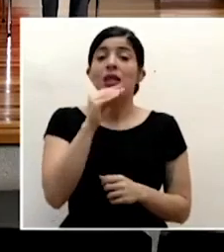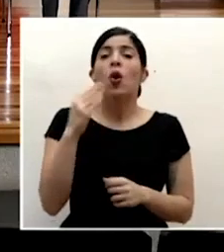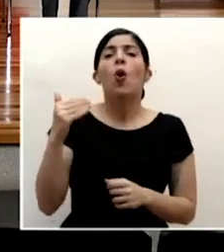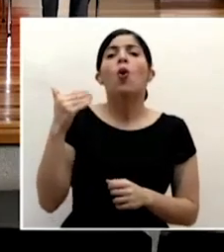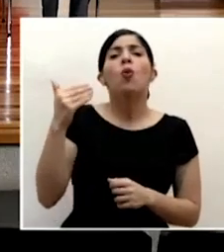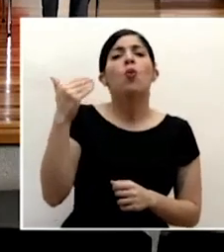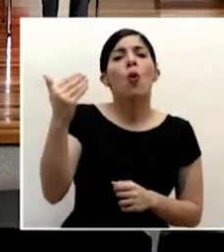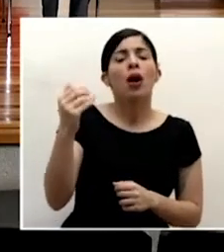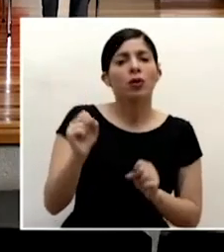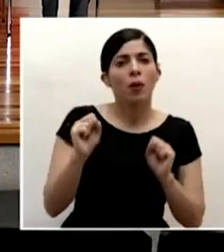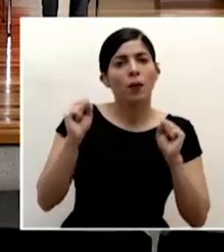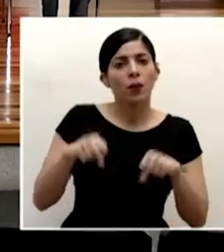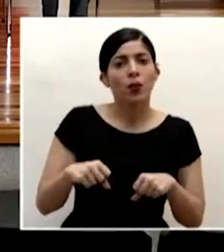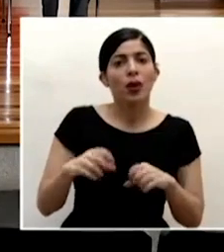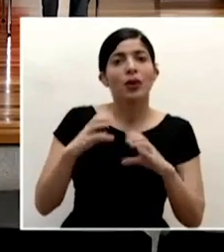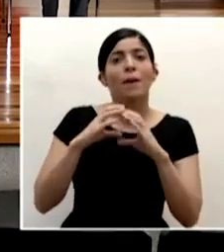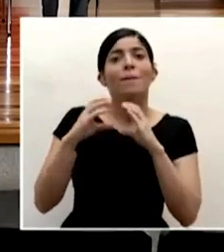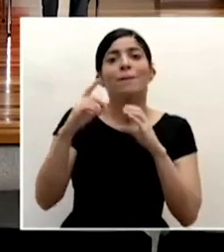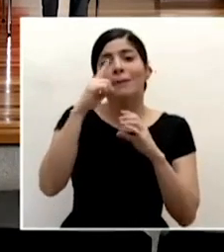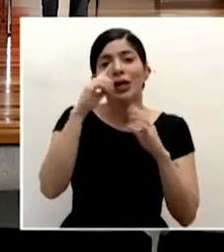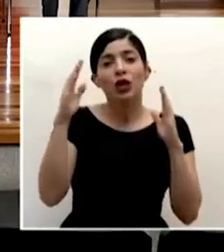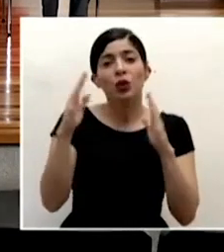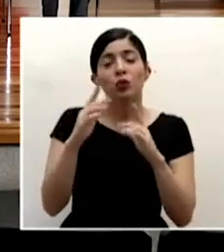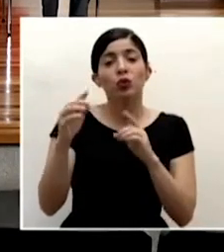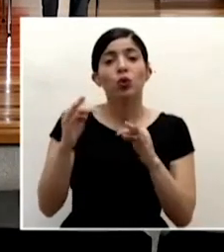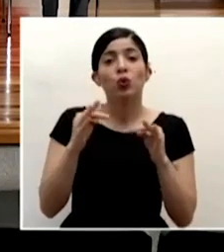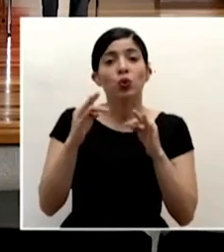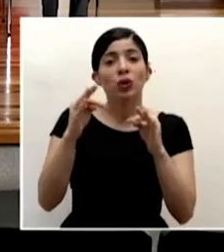de cuándo también podrían circular bucetas de turismo